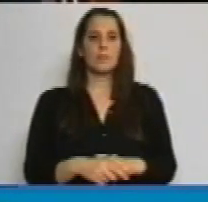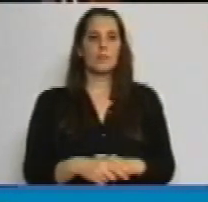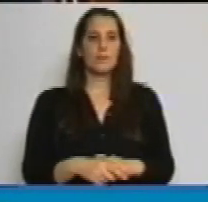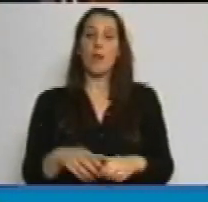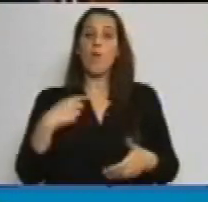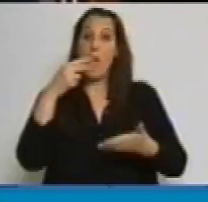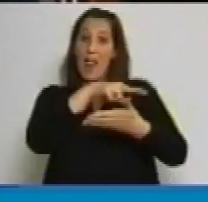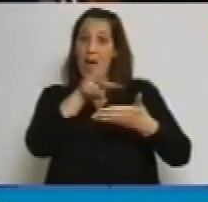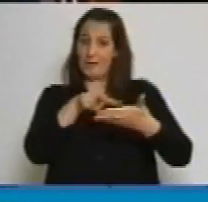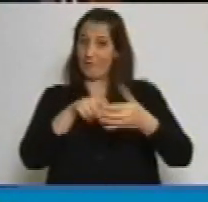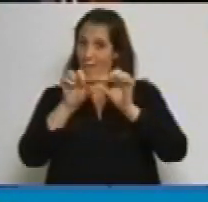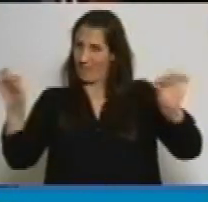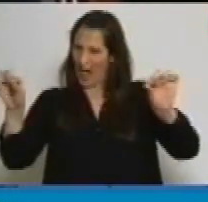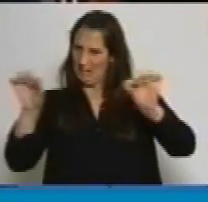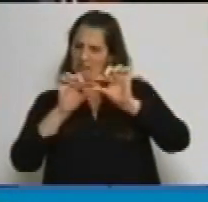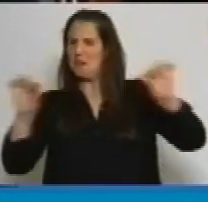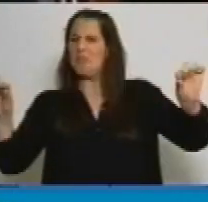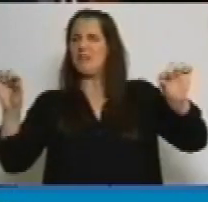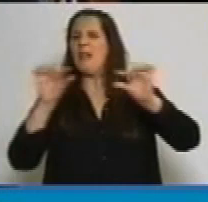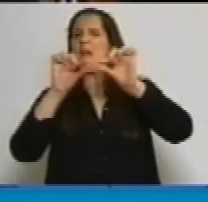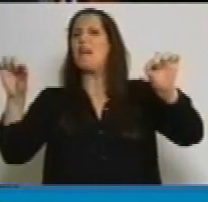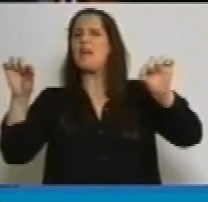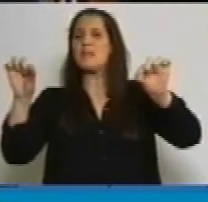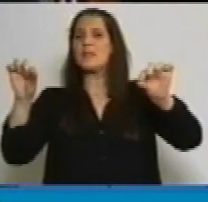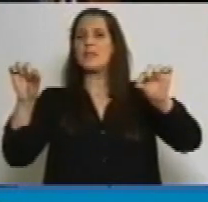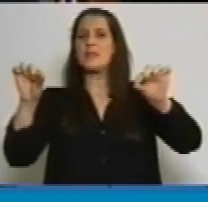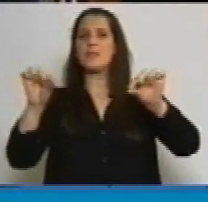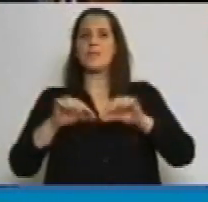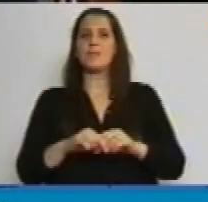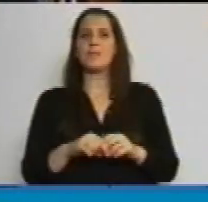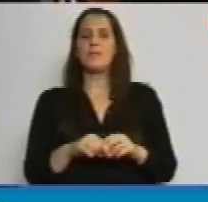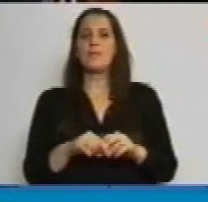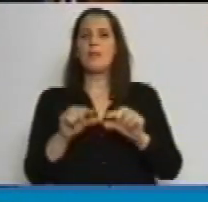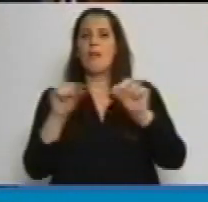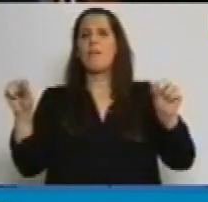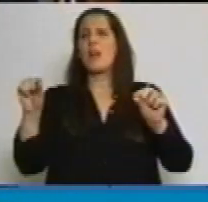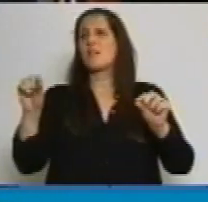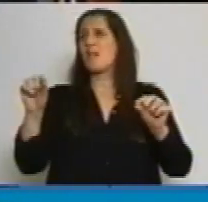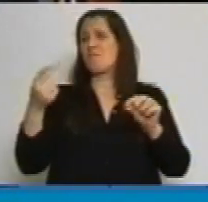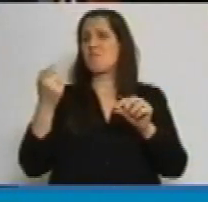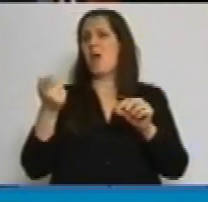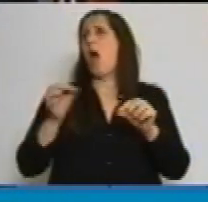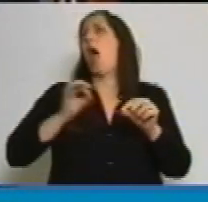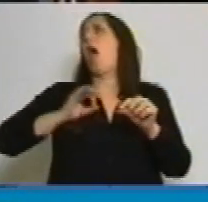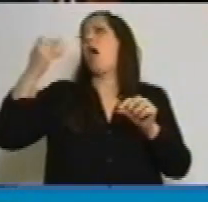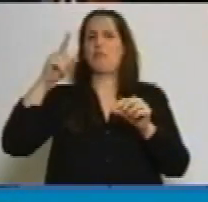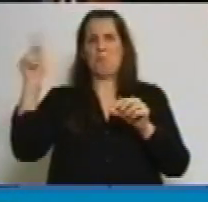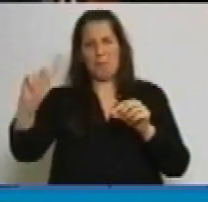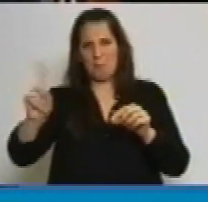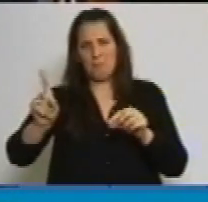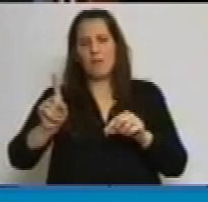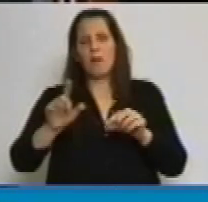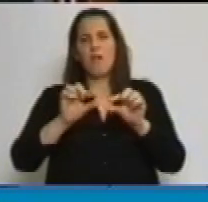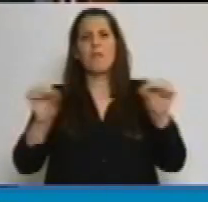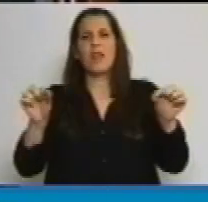Les voy a leer una frase, es una frase que no es vieja, es